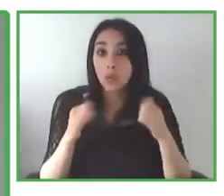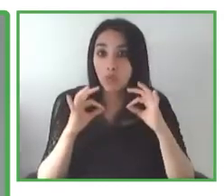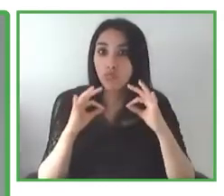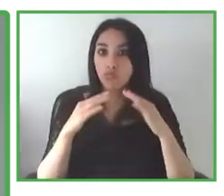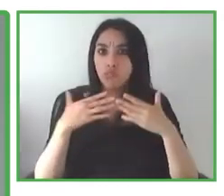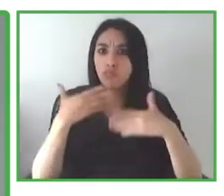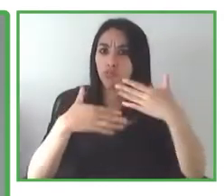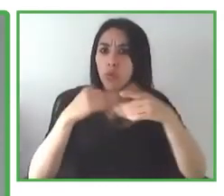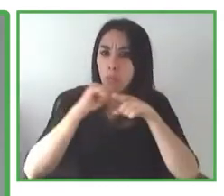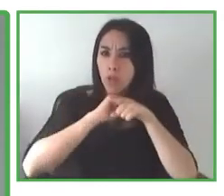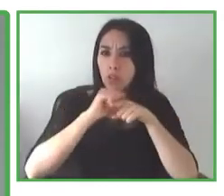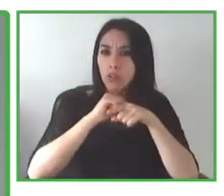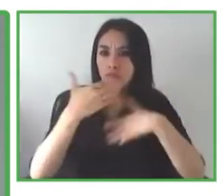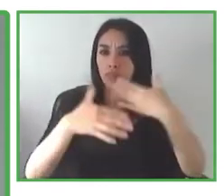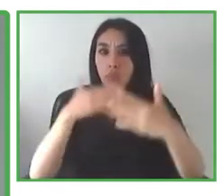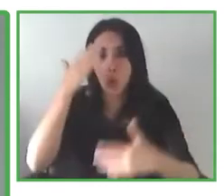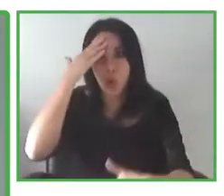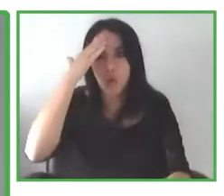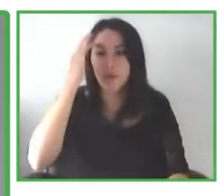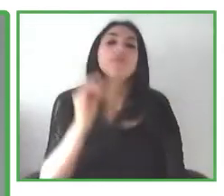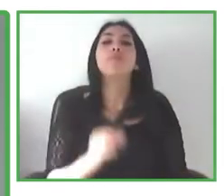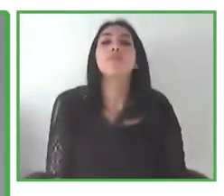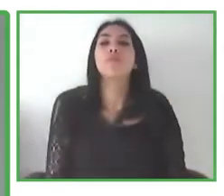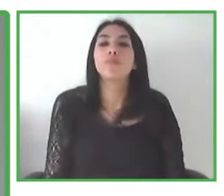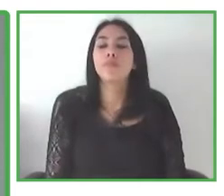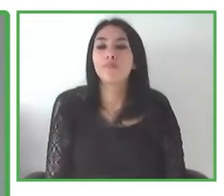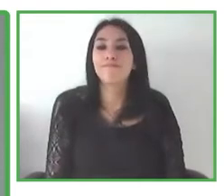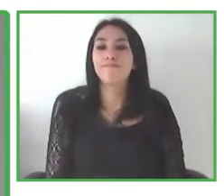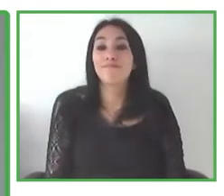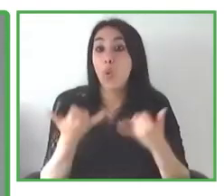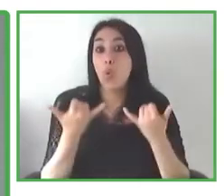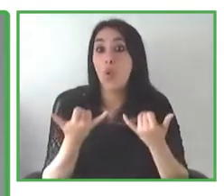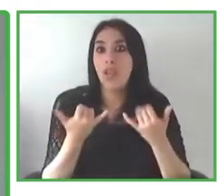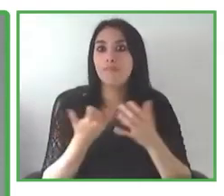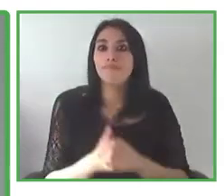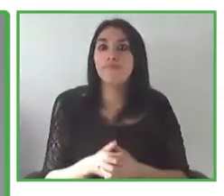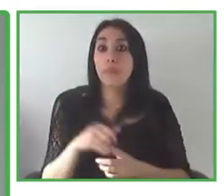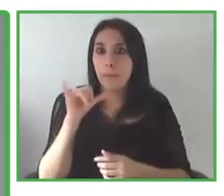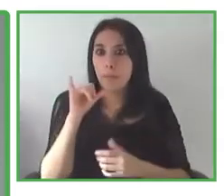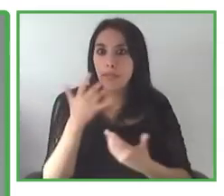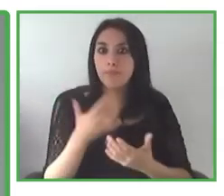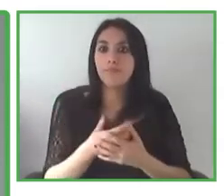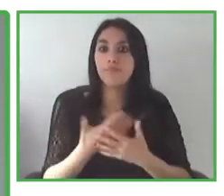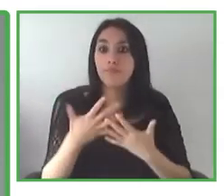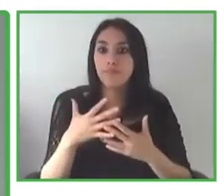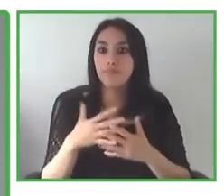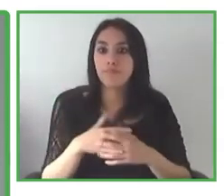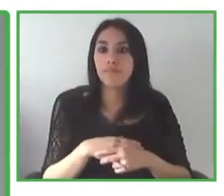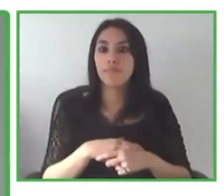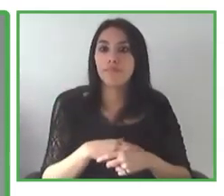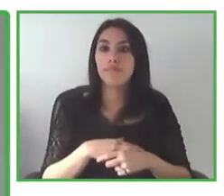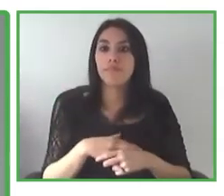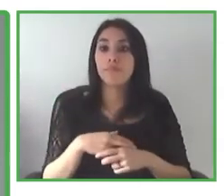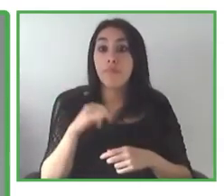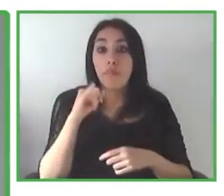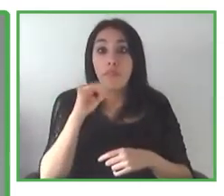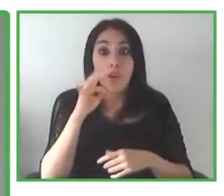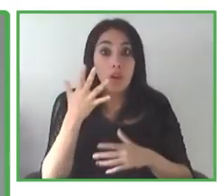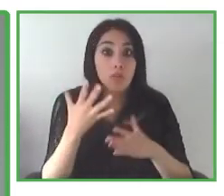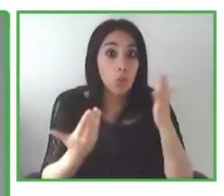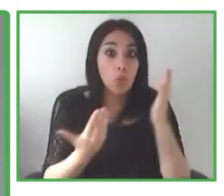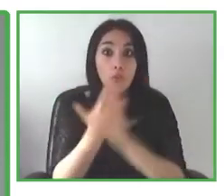Esto también transfiere estas innovaciones y se va a incluir a las que nosotros